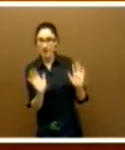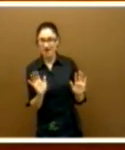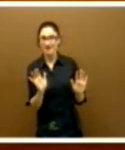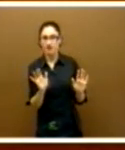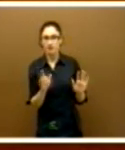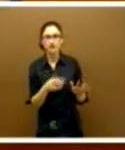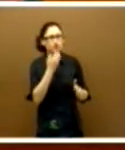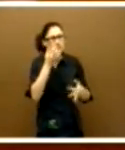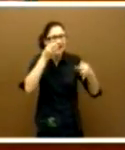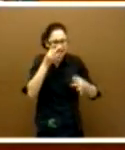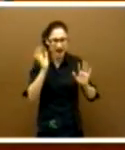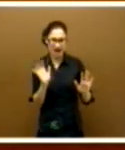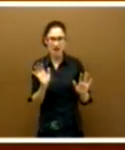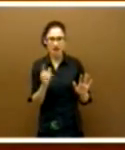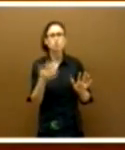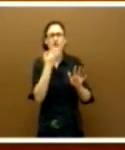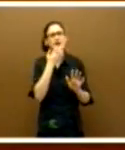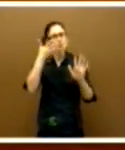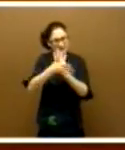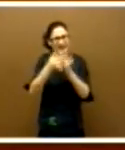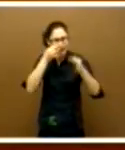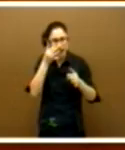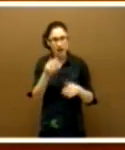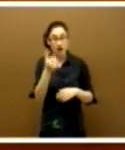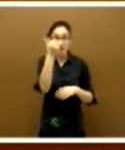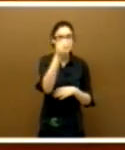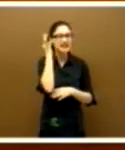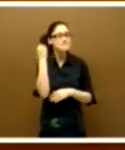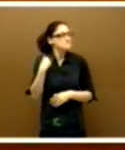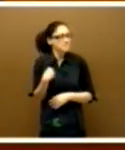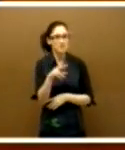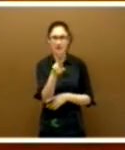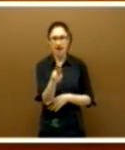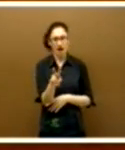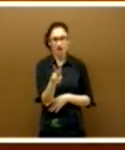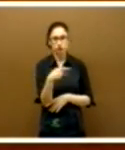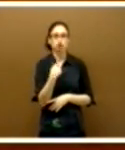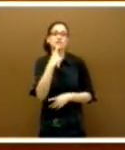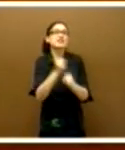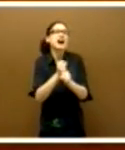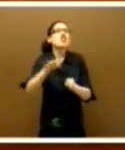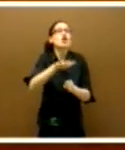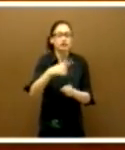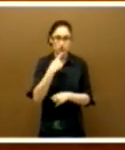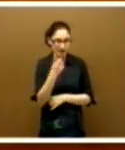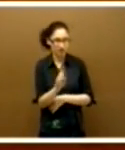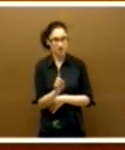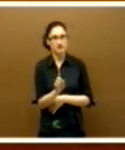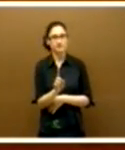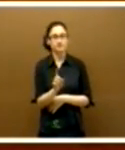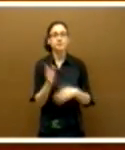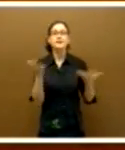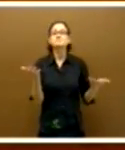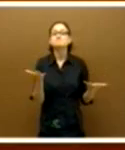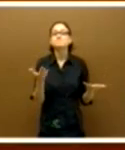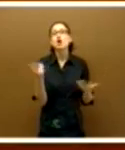mucho más real. No tan ambiguo. Ella y él son la misma pareja, pero ahora les voy a decir dónde trabajan. Algo más sugerente, como